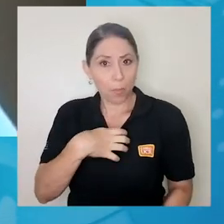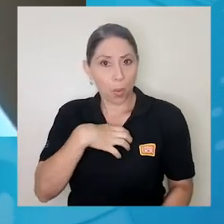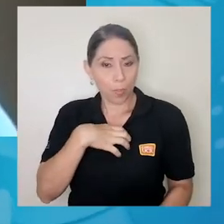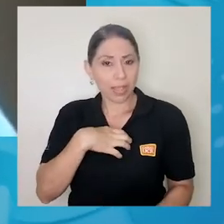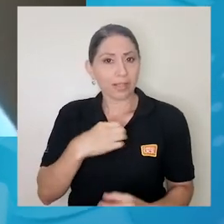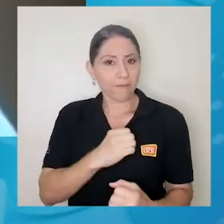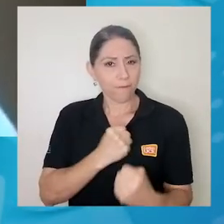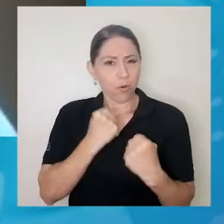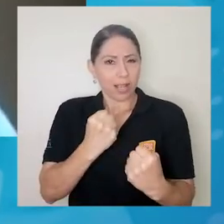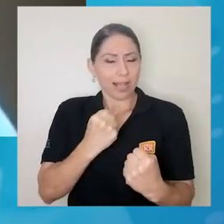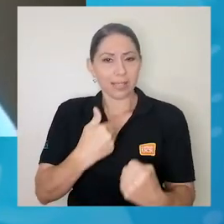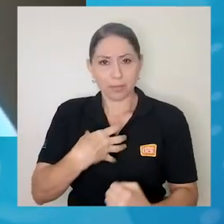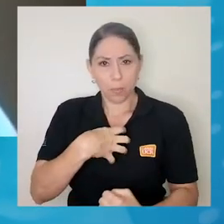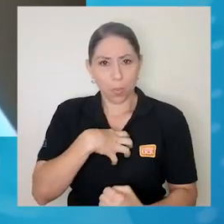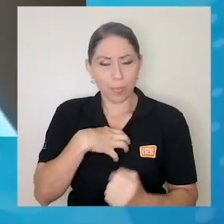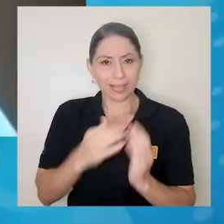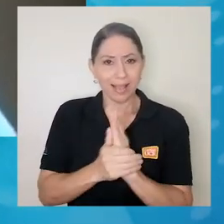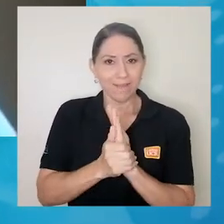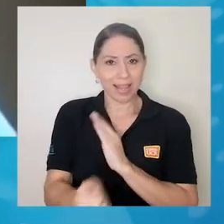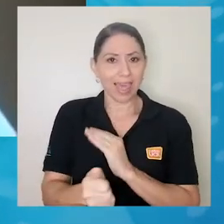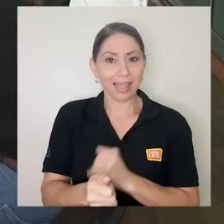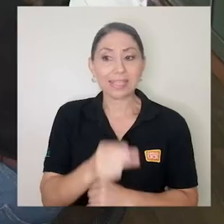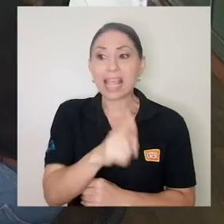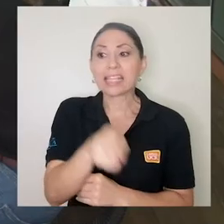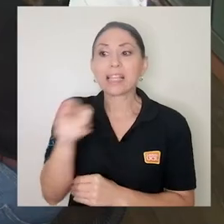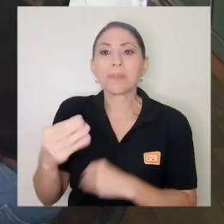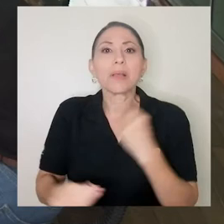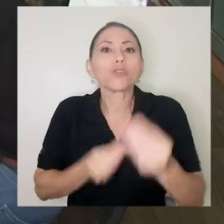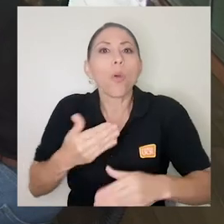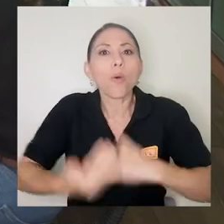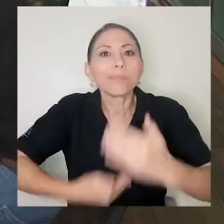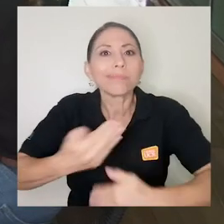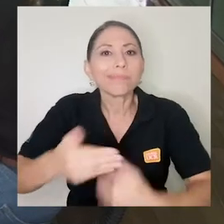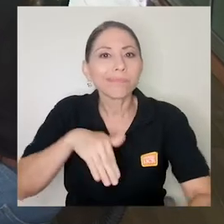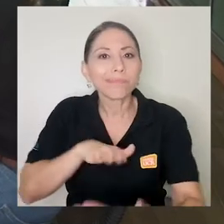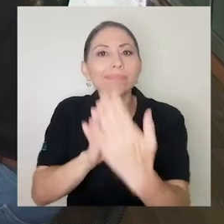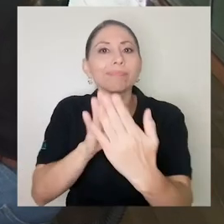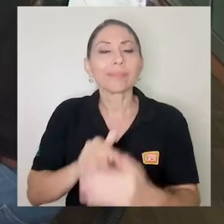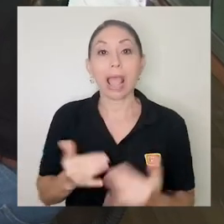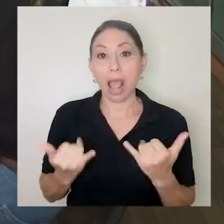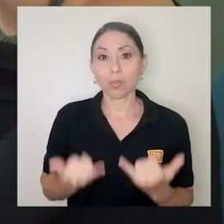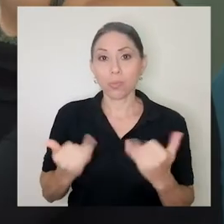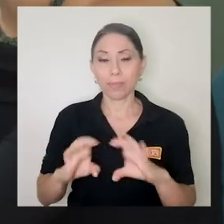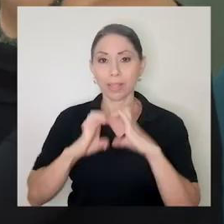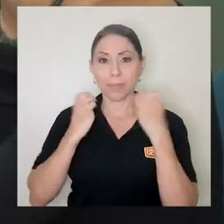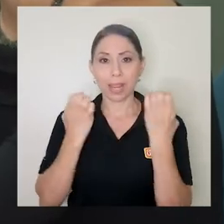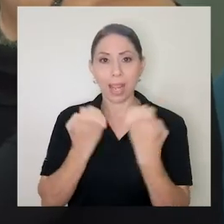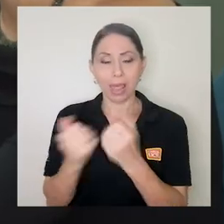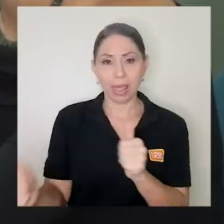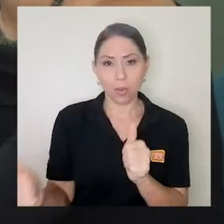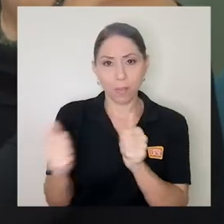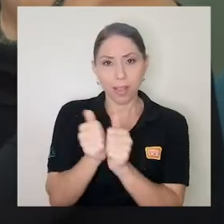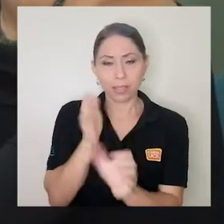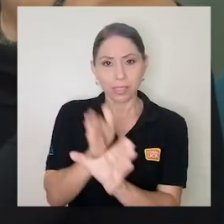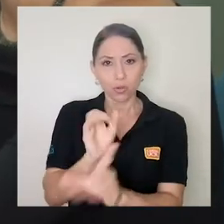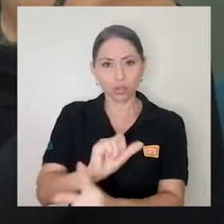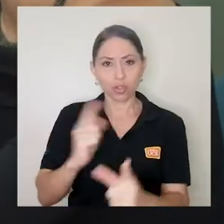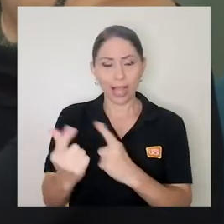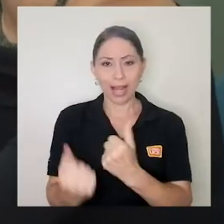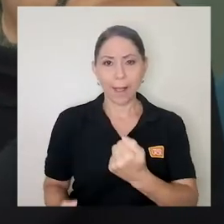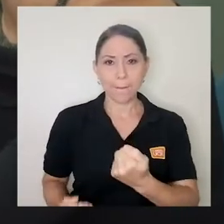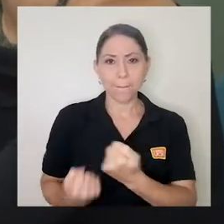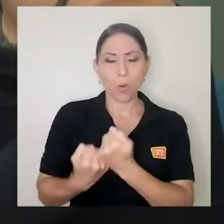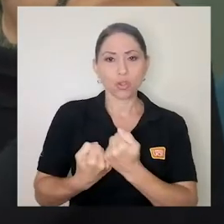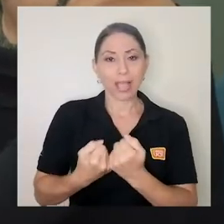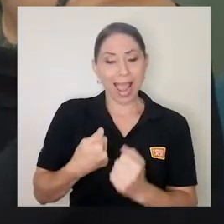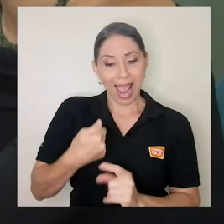fortalezas, sus habilidades, cómo se gestionan ellas mismas. Actualmente, la Brigada de Acompañamiento Psicosocial apoya